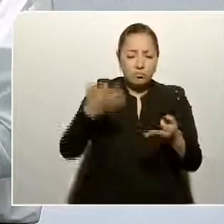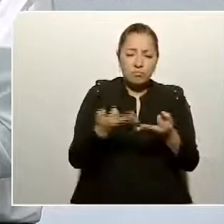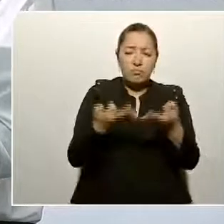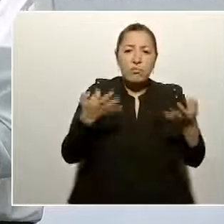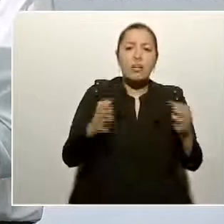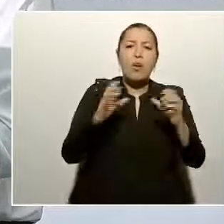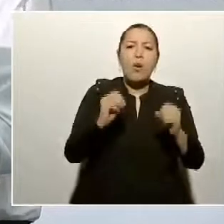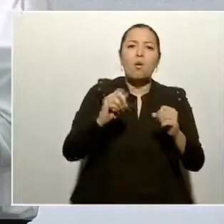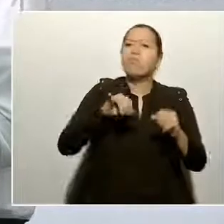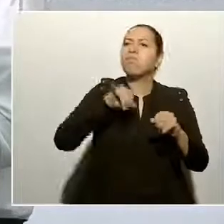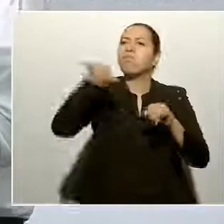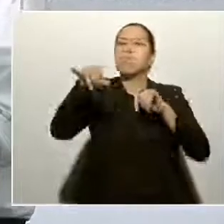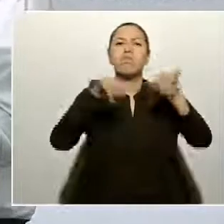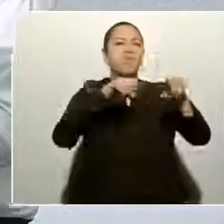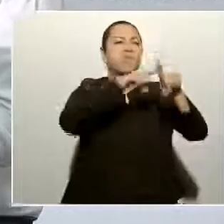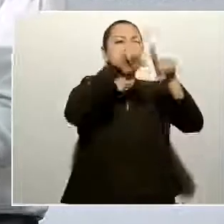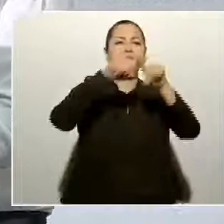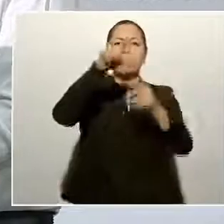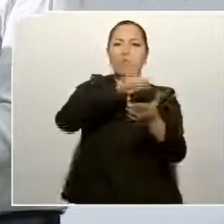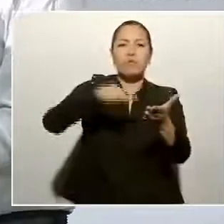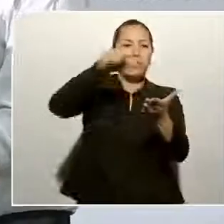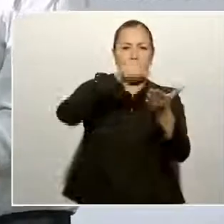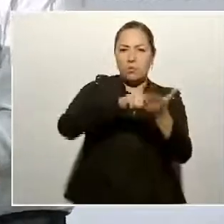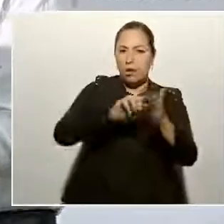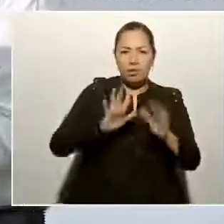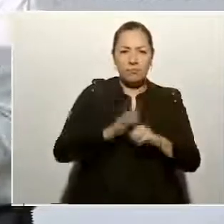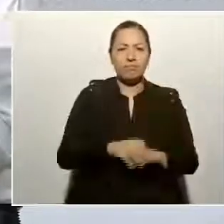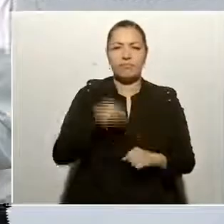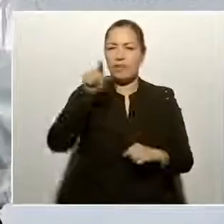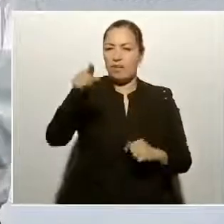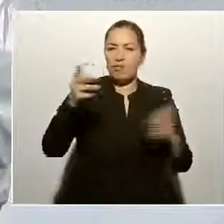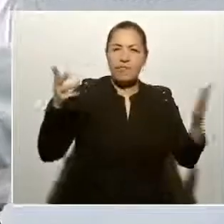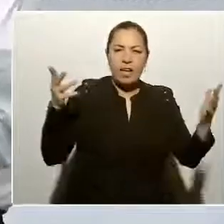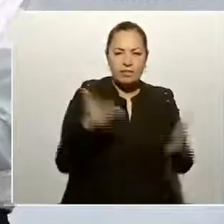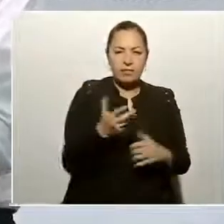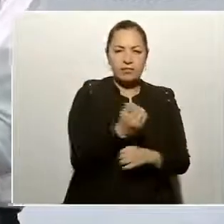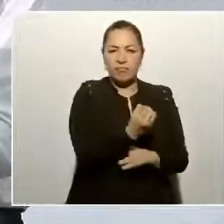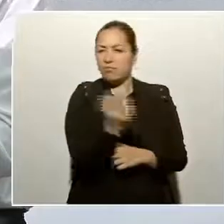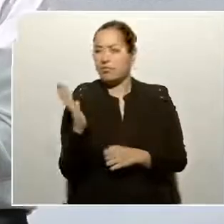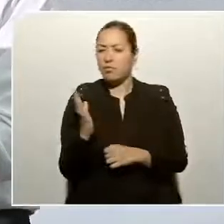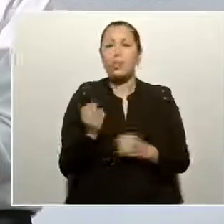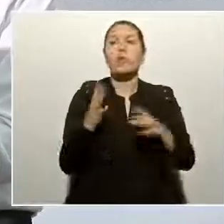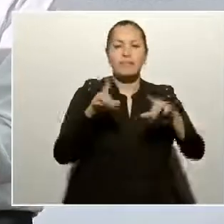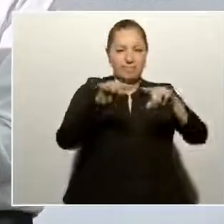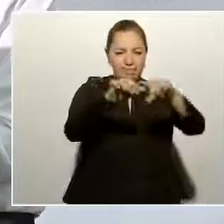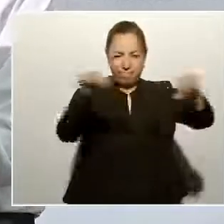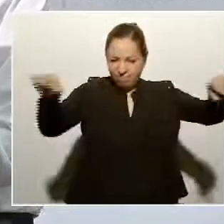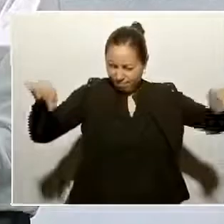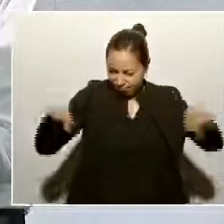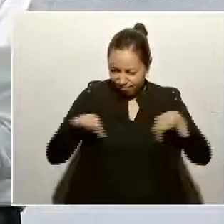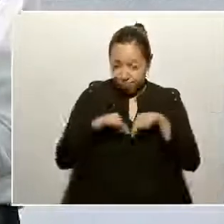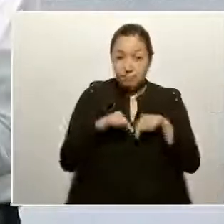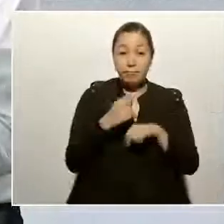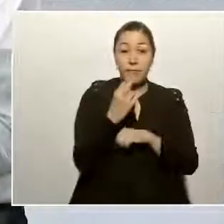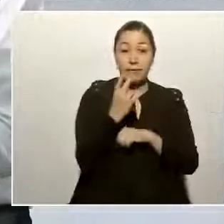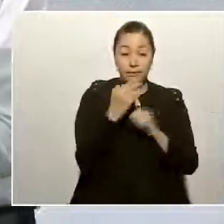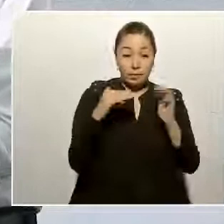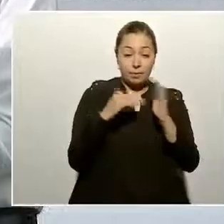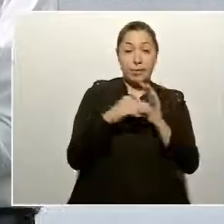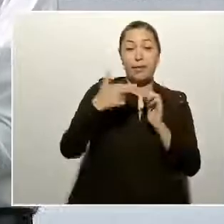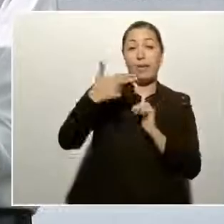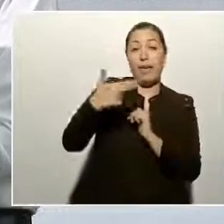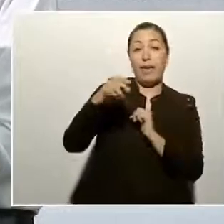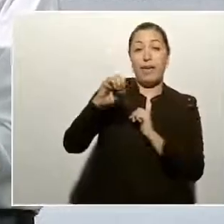se están cultivando 25 mil hectáreas de árboles